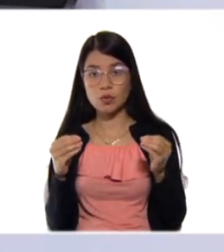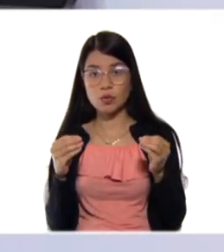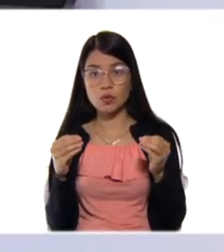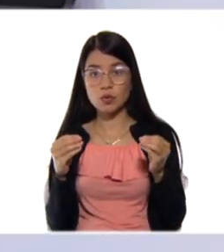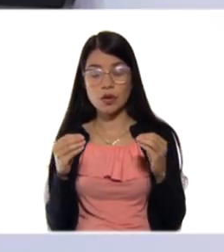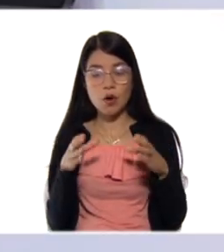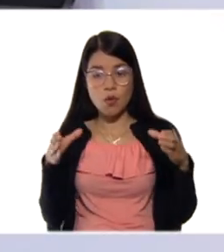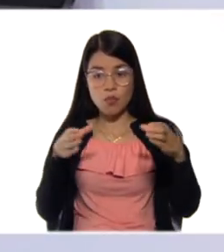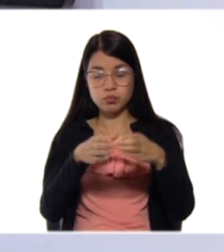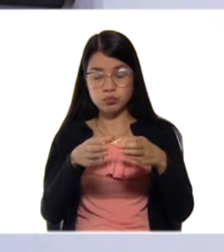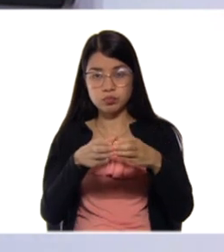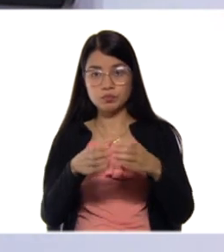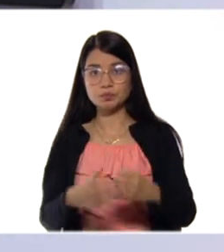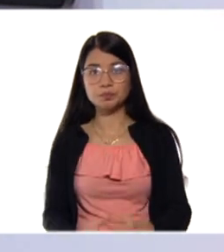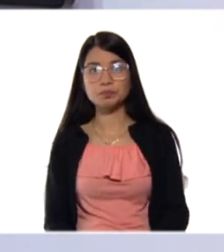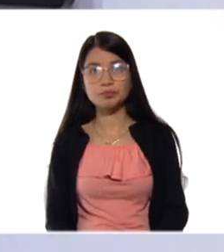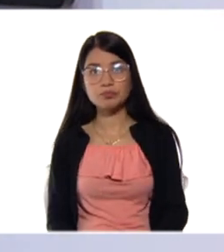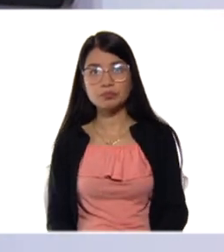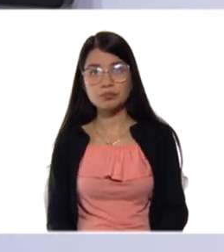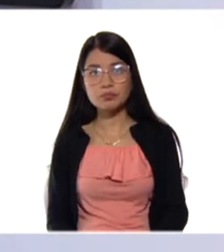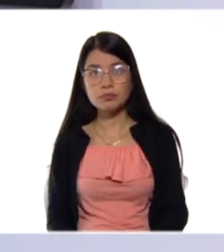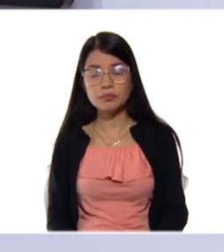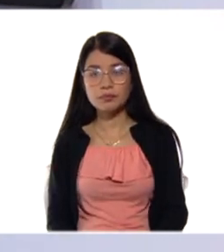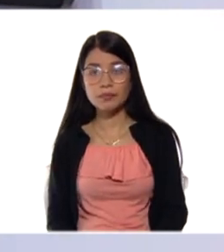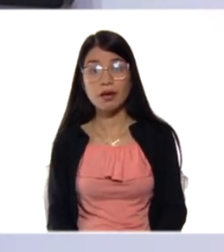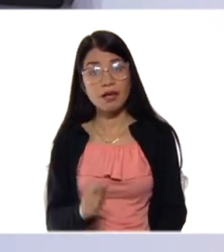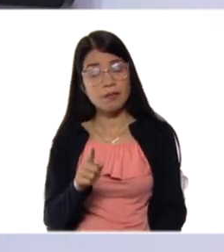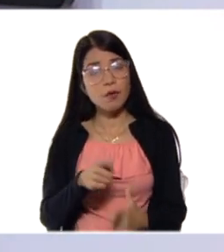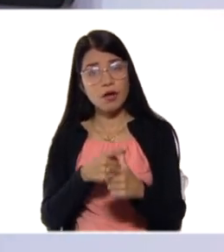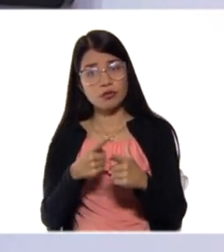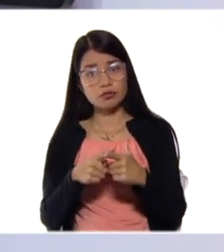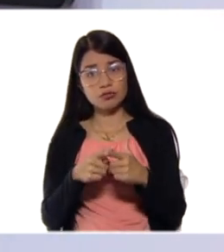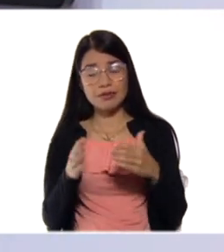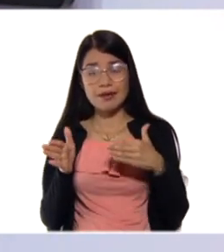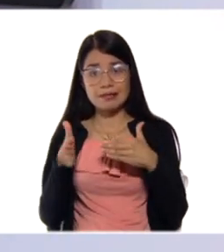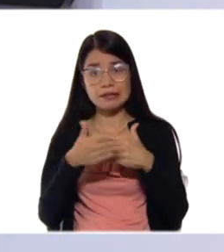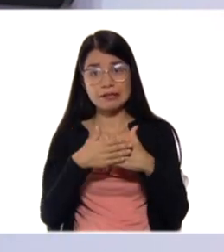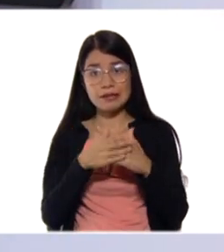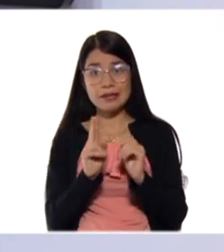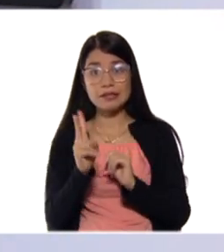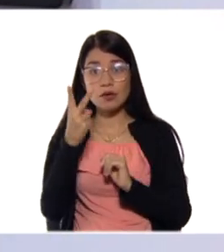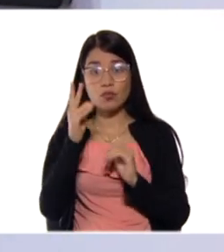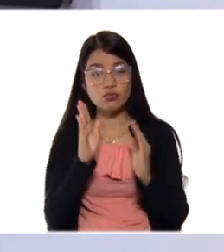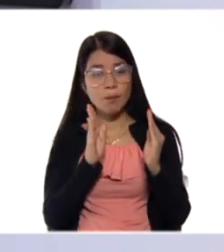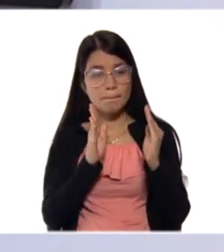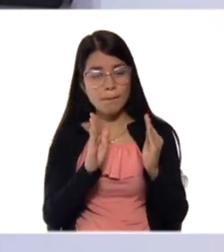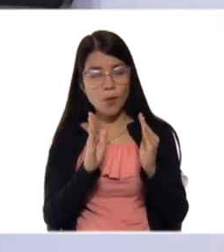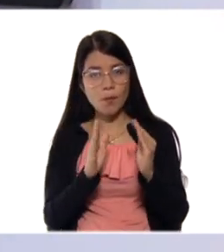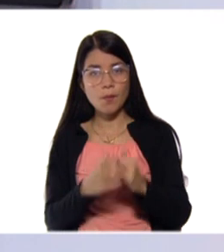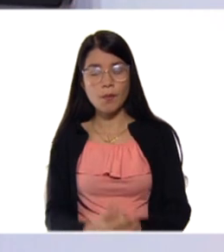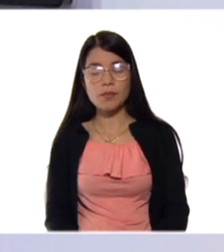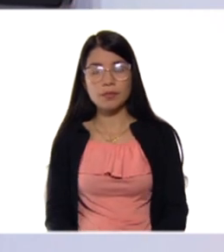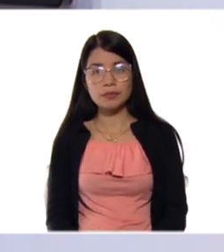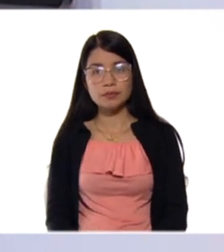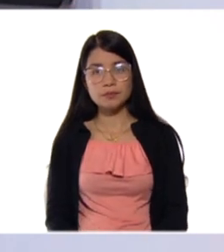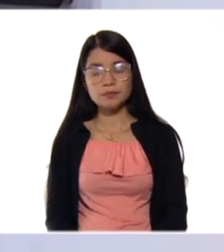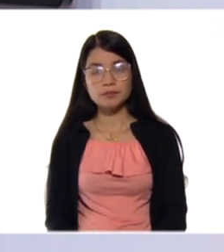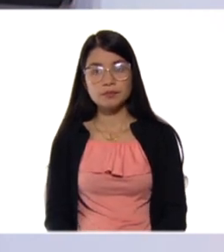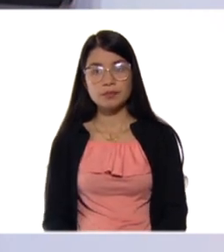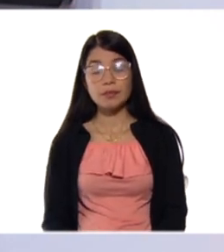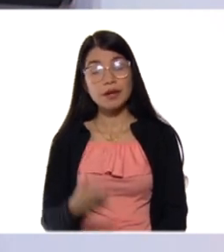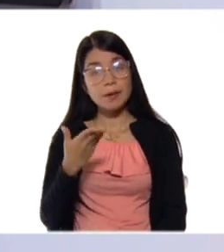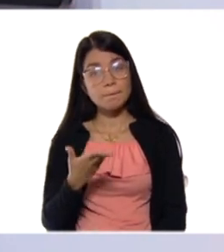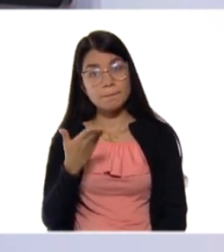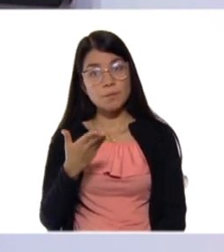colectividad. Ya estamos entonces en el cierre de lo que fuera el segundo momento y es importante que, como